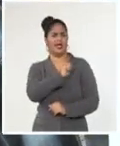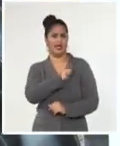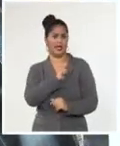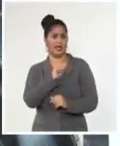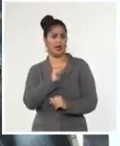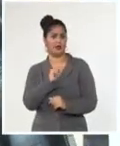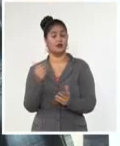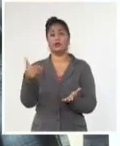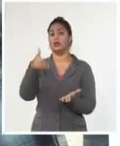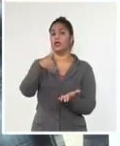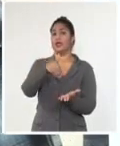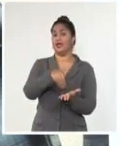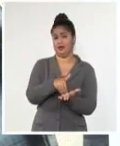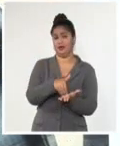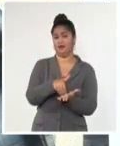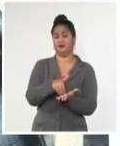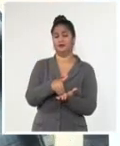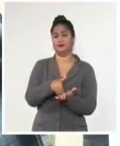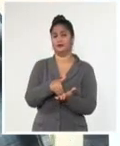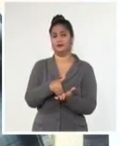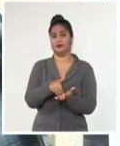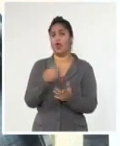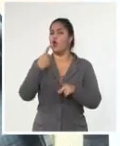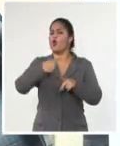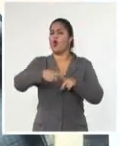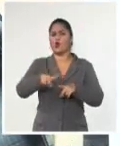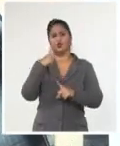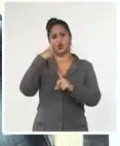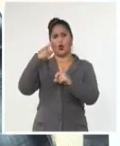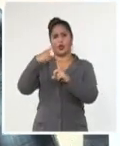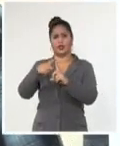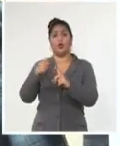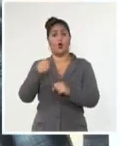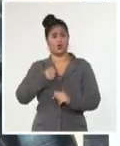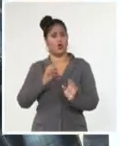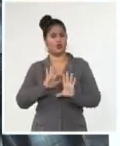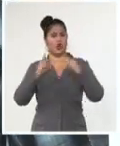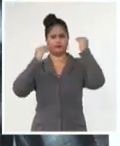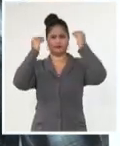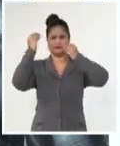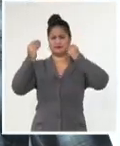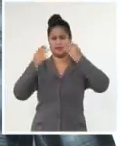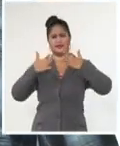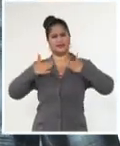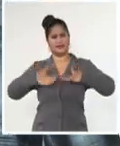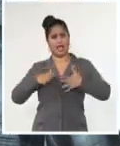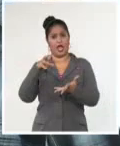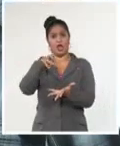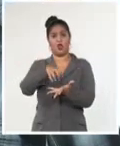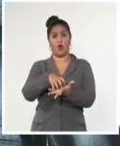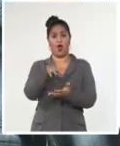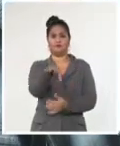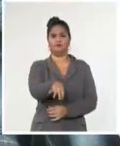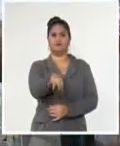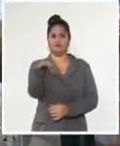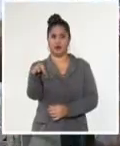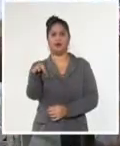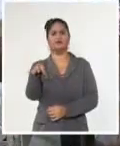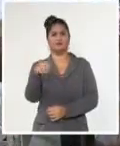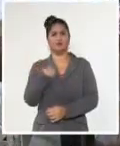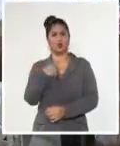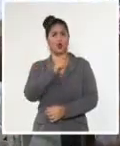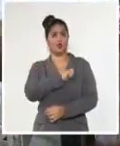y ya tenía ya el lugar escogido y le dije yo quiero ir a la Ciénaga de Zapata.